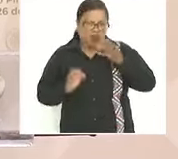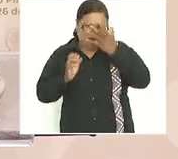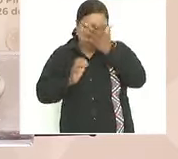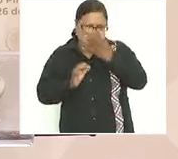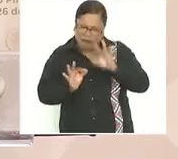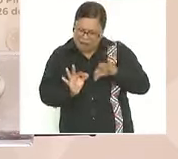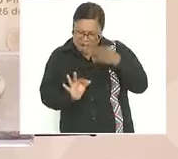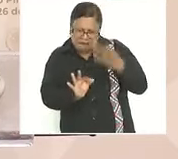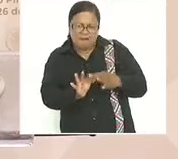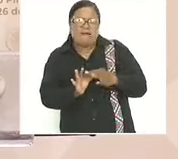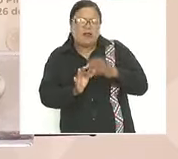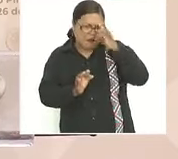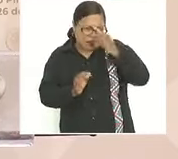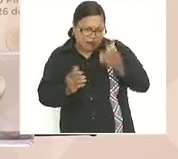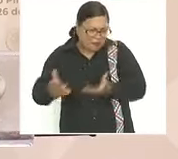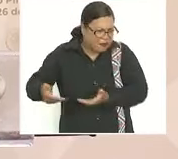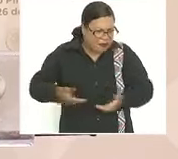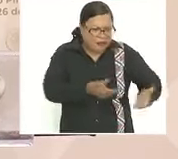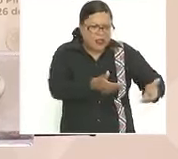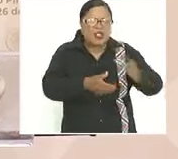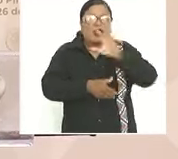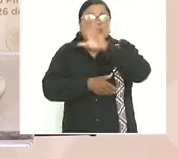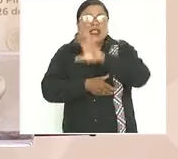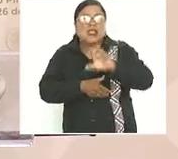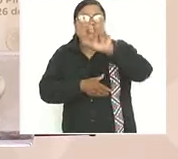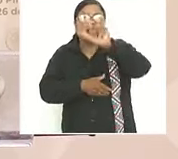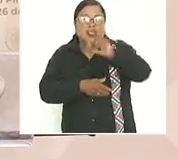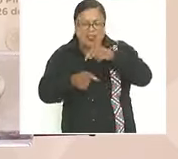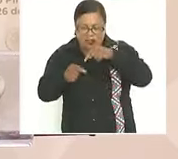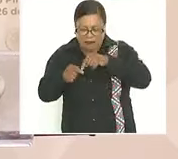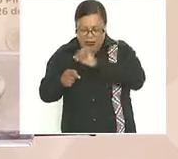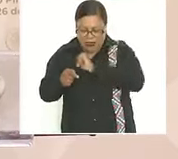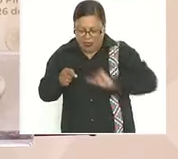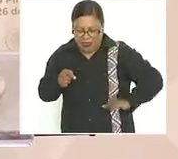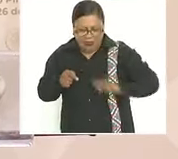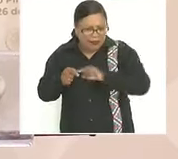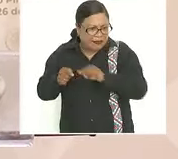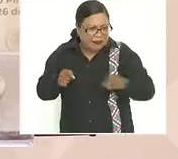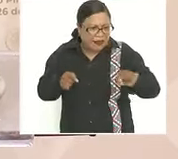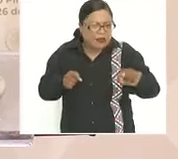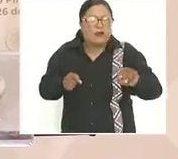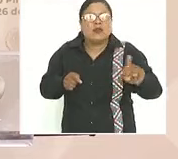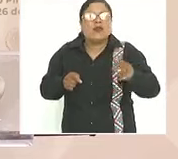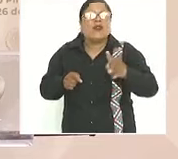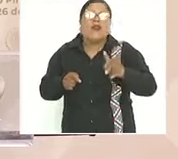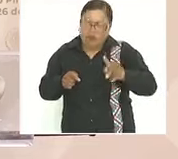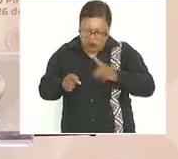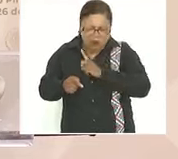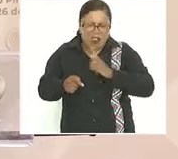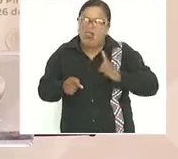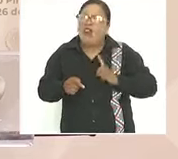570 municipios de Oaxaca sin pavimento y